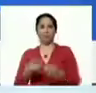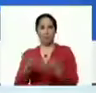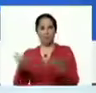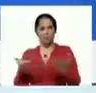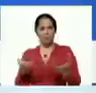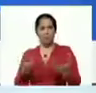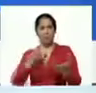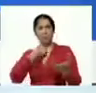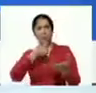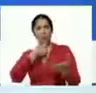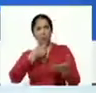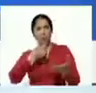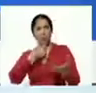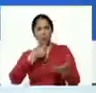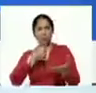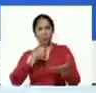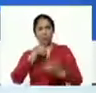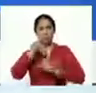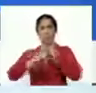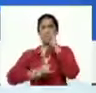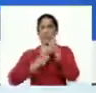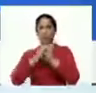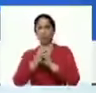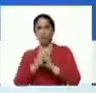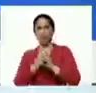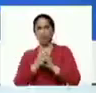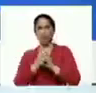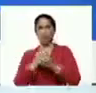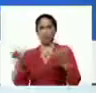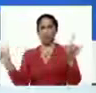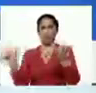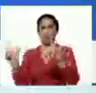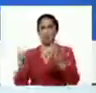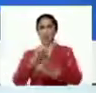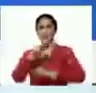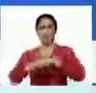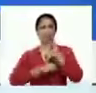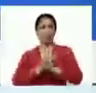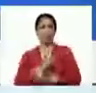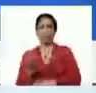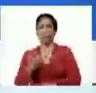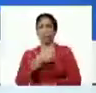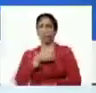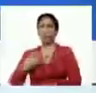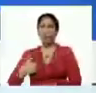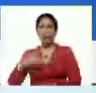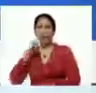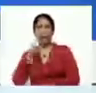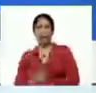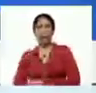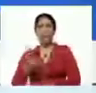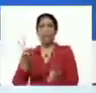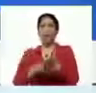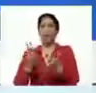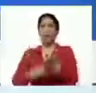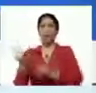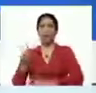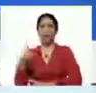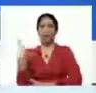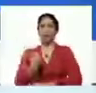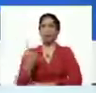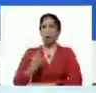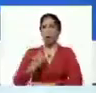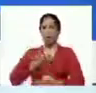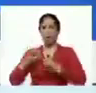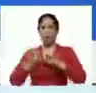Ustedes, periodistas de las agencias internacionales, de los medios internacionales, que no quieren recoger la verdad de Venezuela, y solo los mueve el morbo,